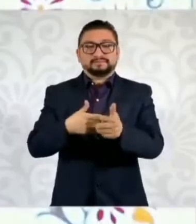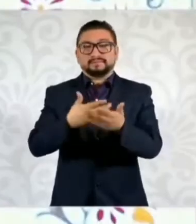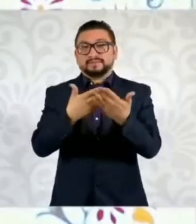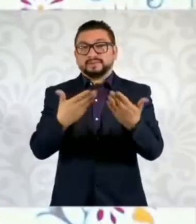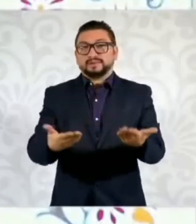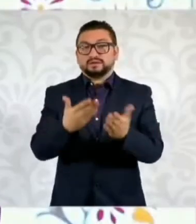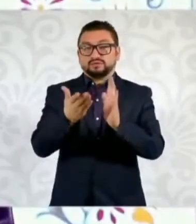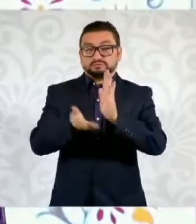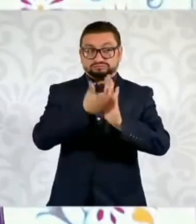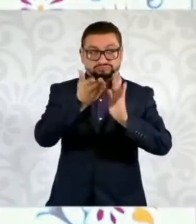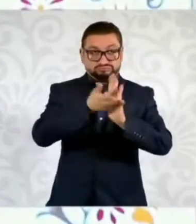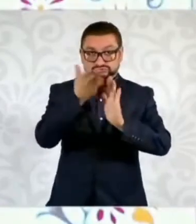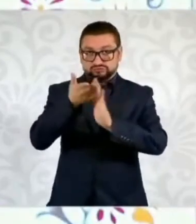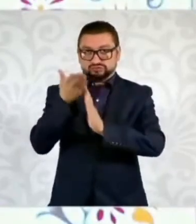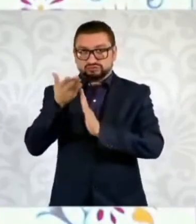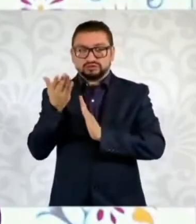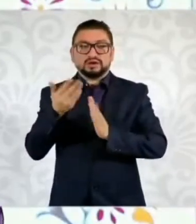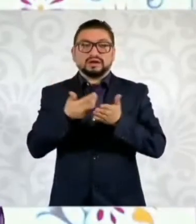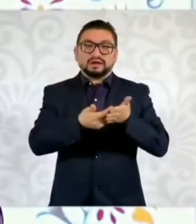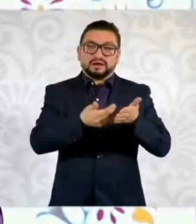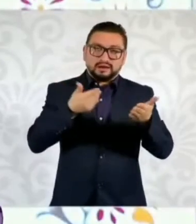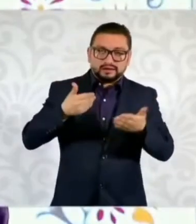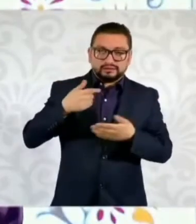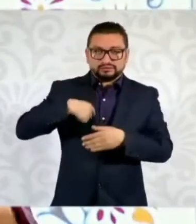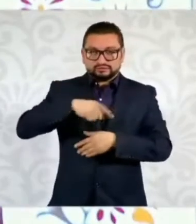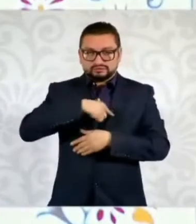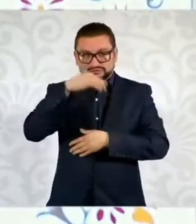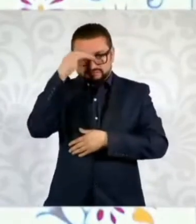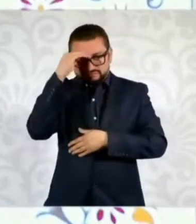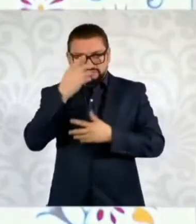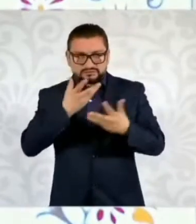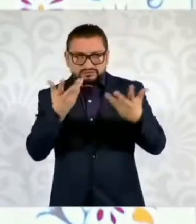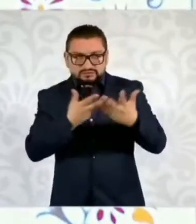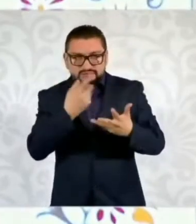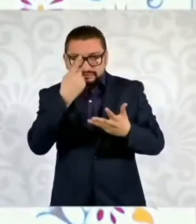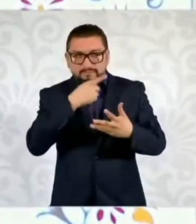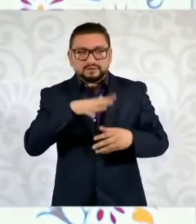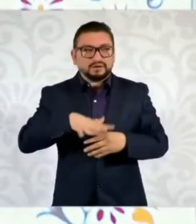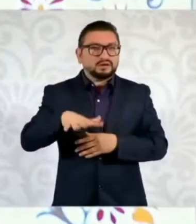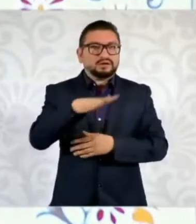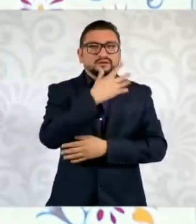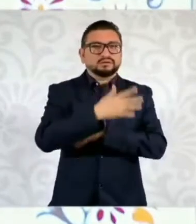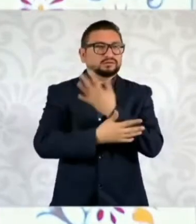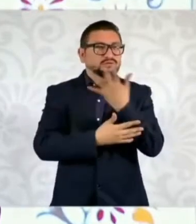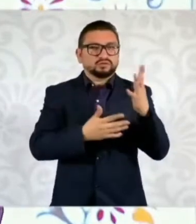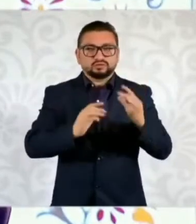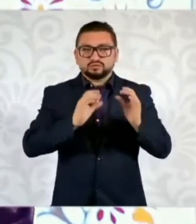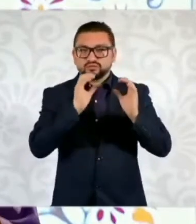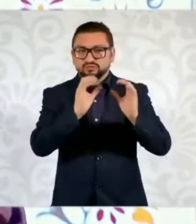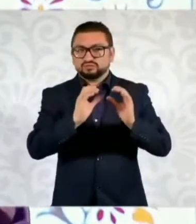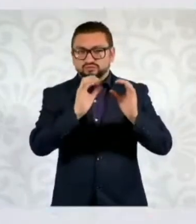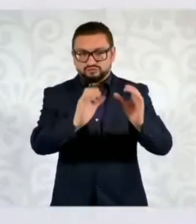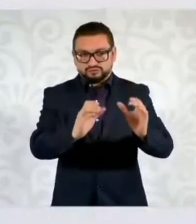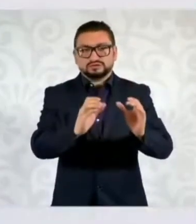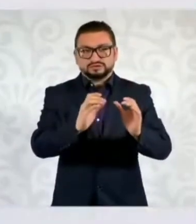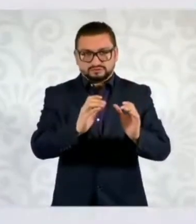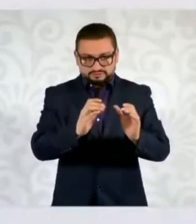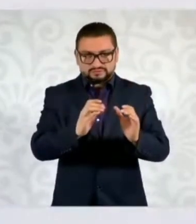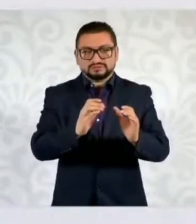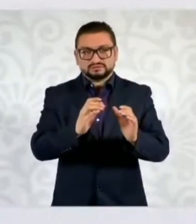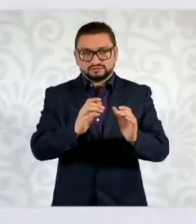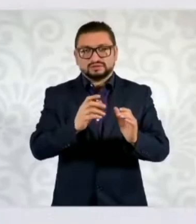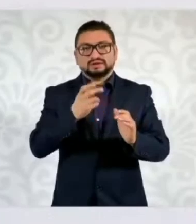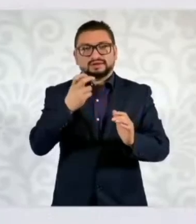pues lo que se hace es qué medidas tenemos que hacer para disminuir esos impactos ambientales. Eso se llaman medidas de